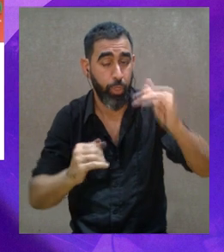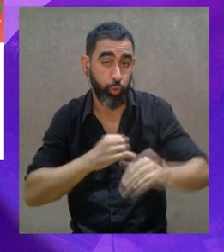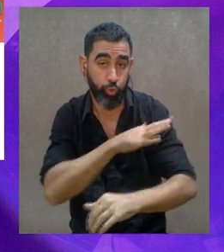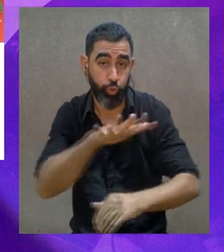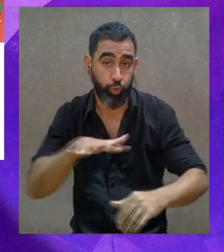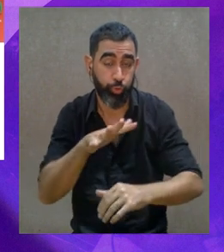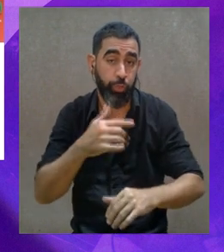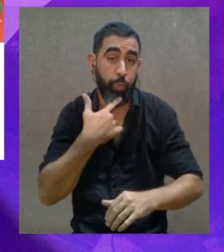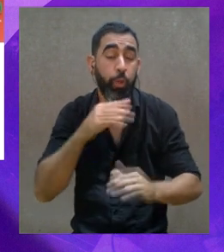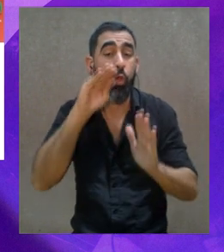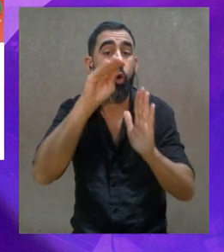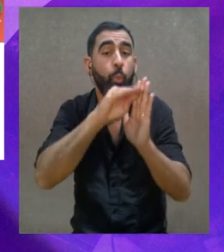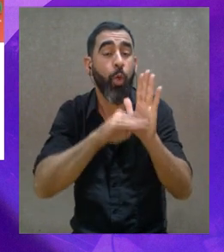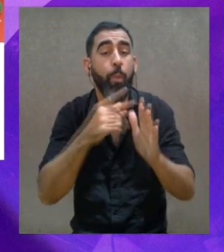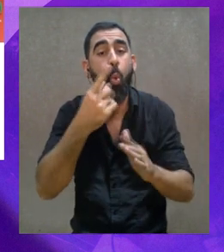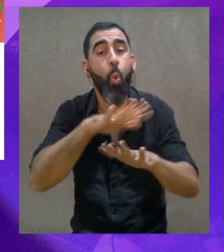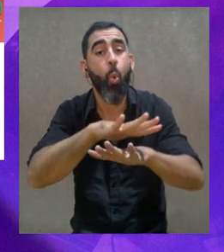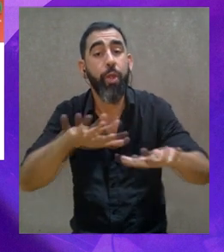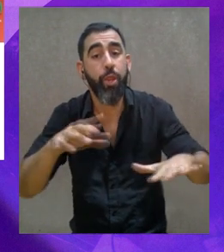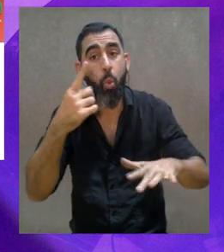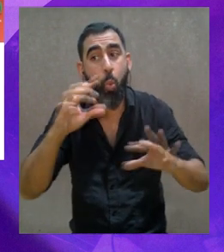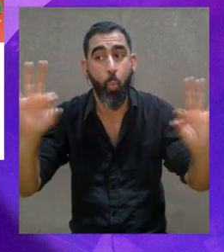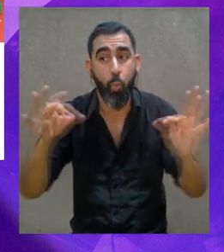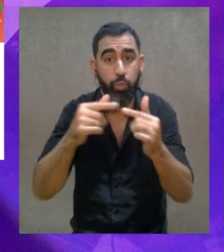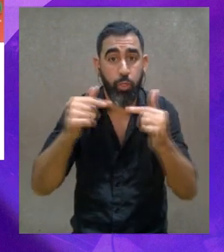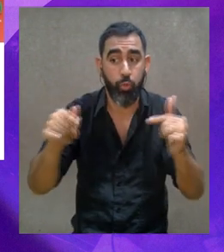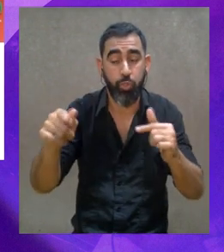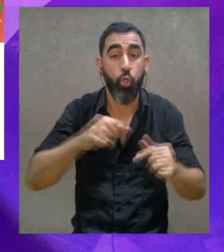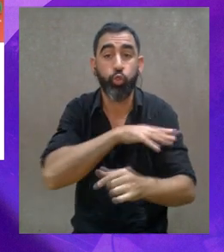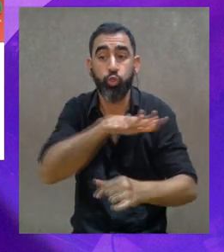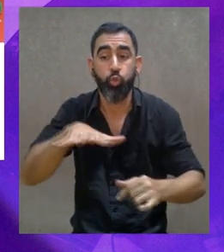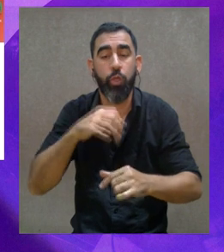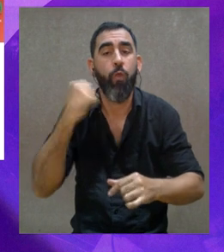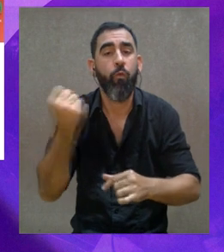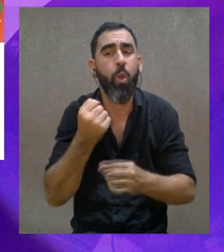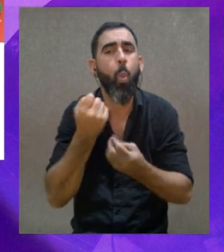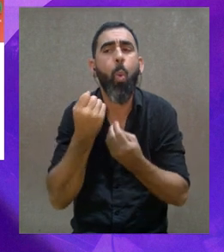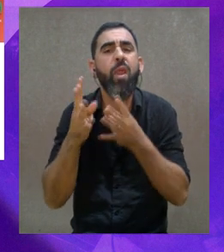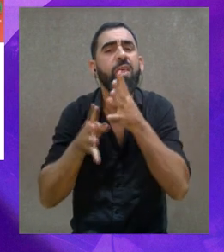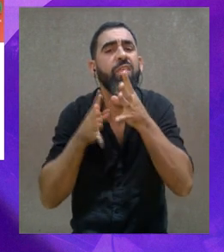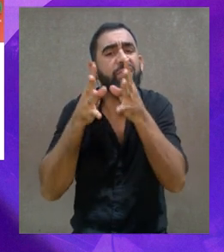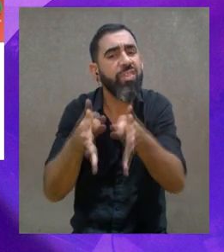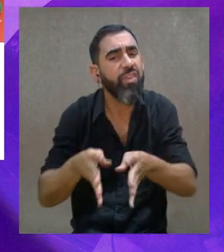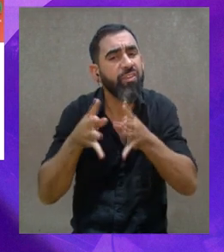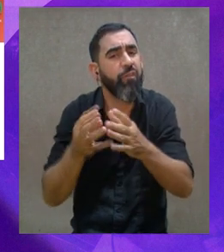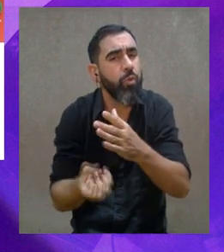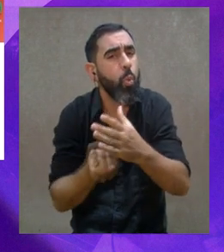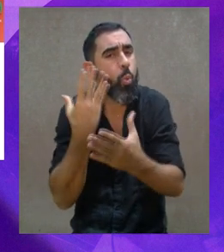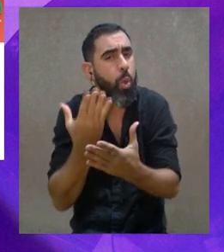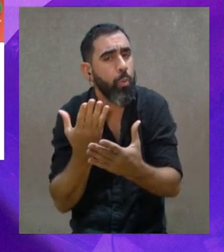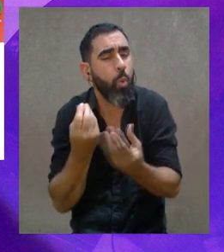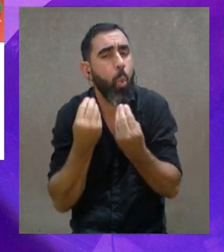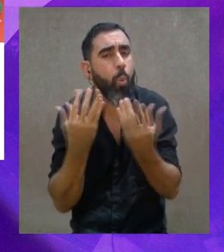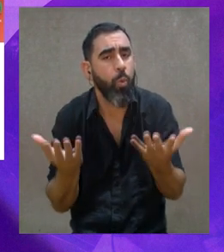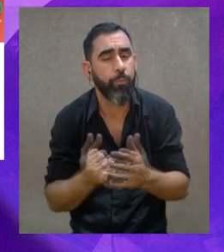sociales. En el caso del programa Un Niño, un instrumento donde lo social es clave. ¿Qué desafíos se presentan y